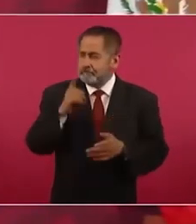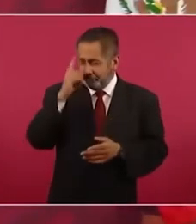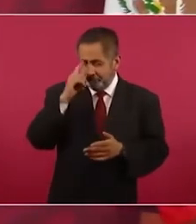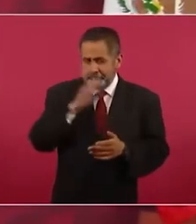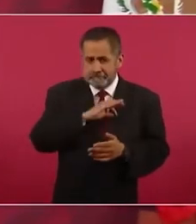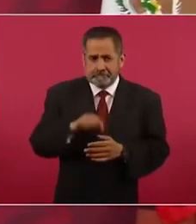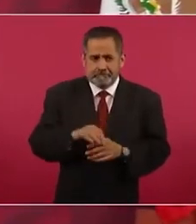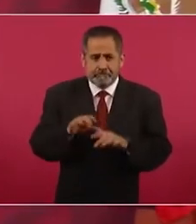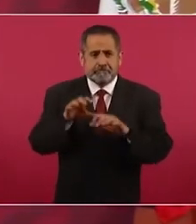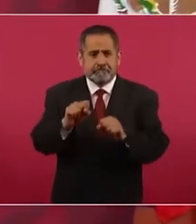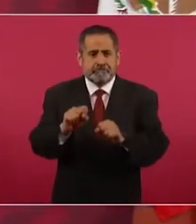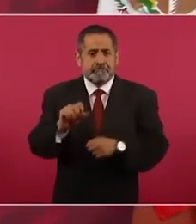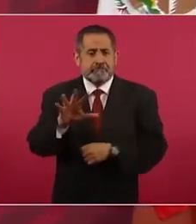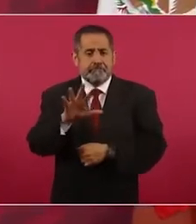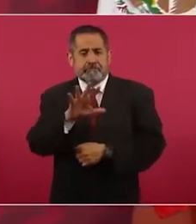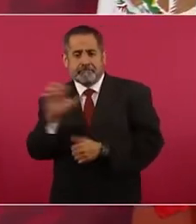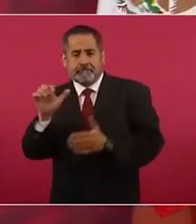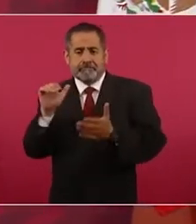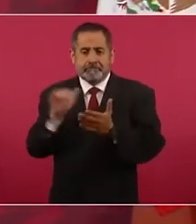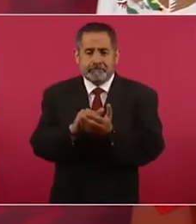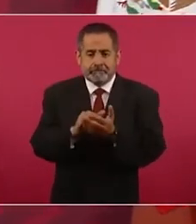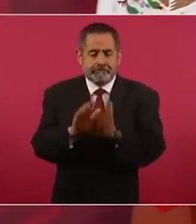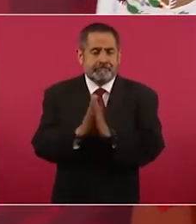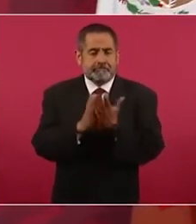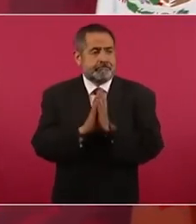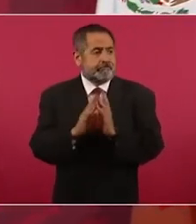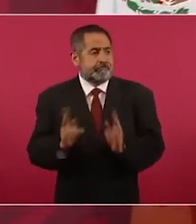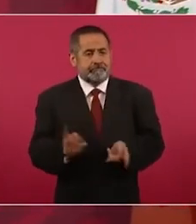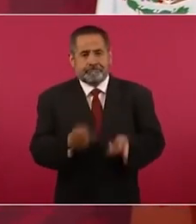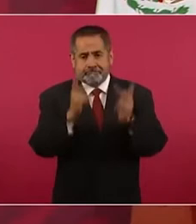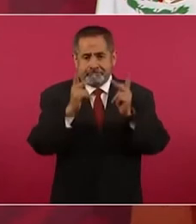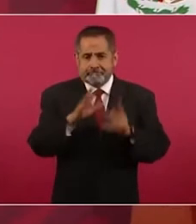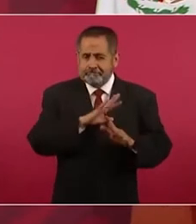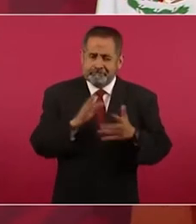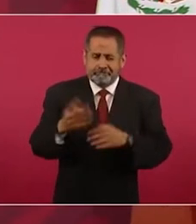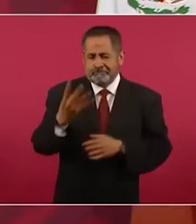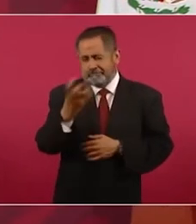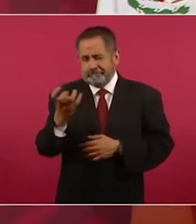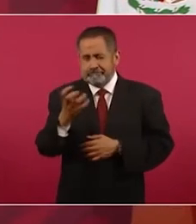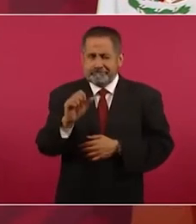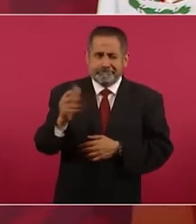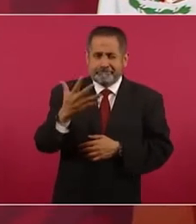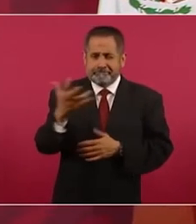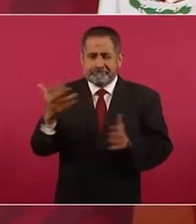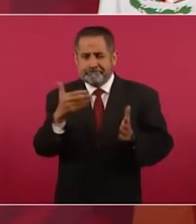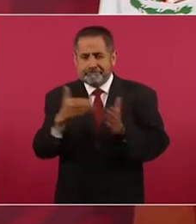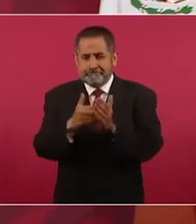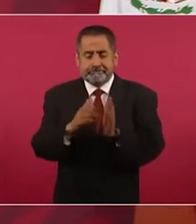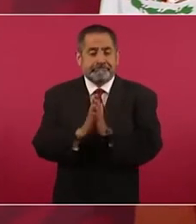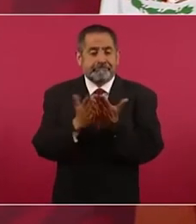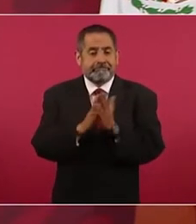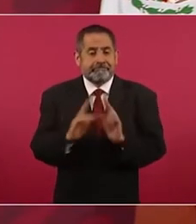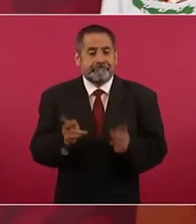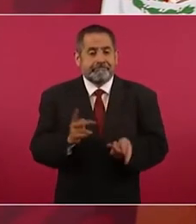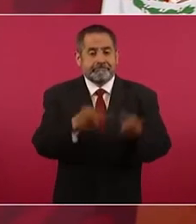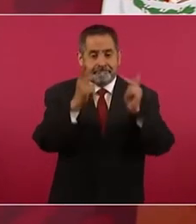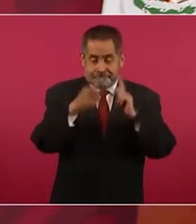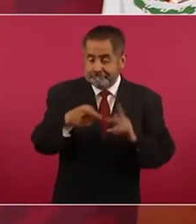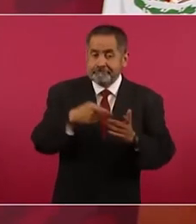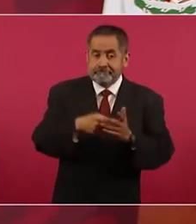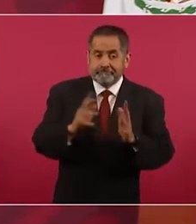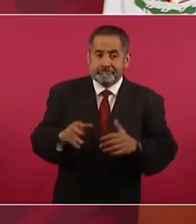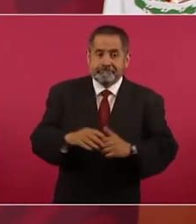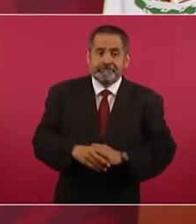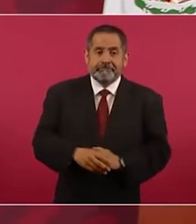cerca de 500 mil ejemplares de 400 a 500 mil ejemplares.